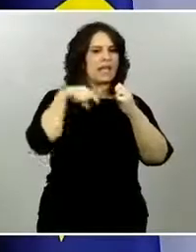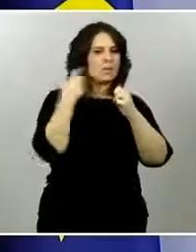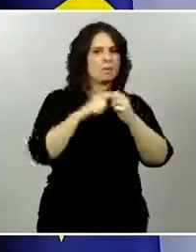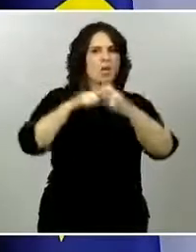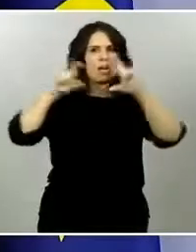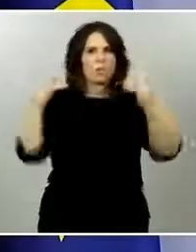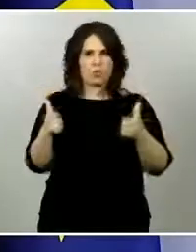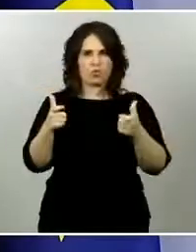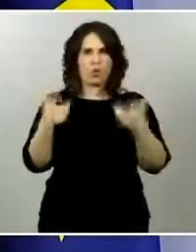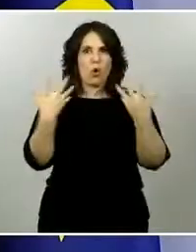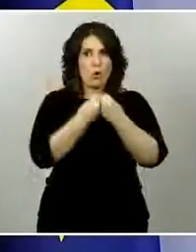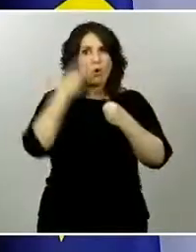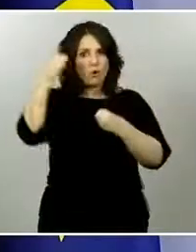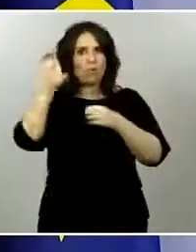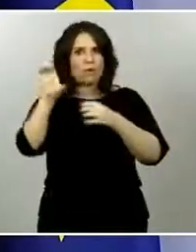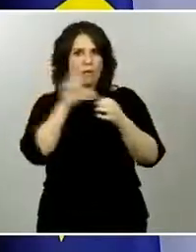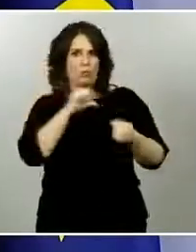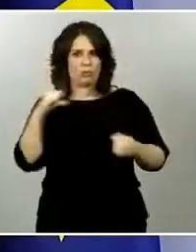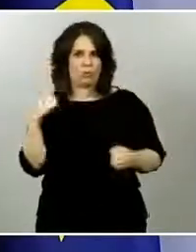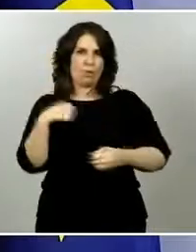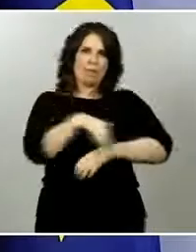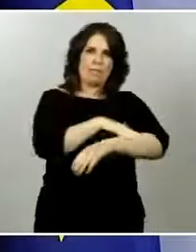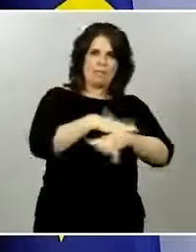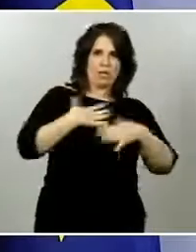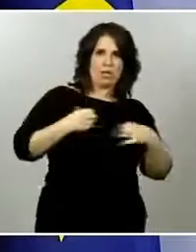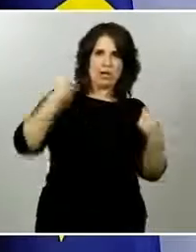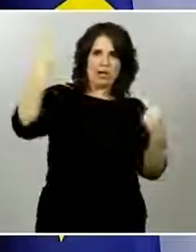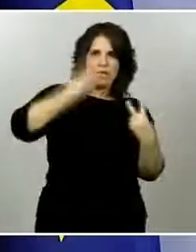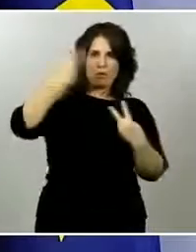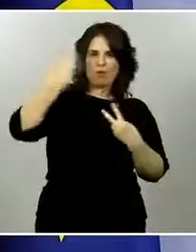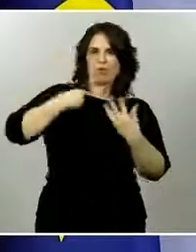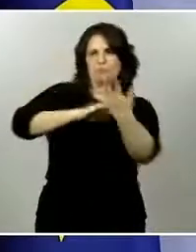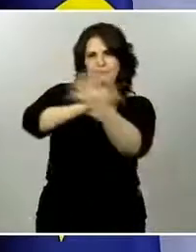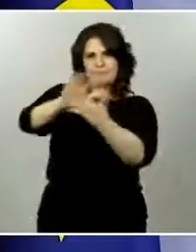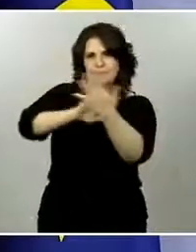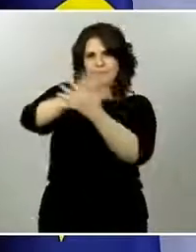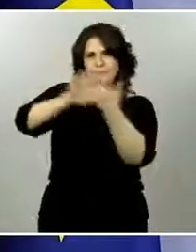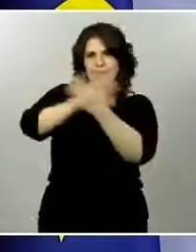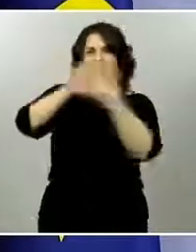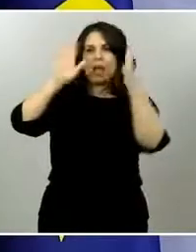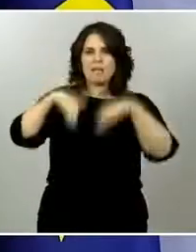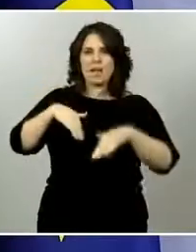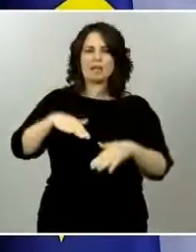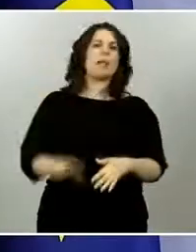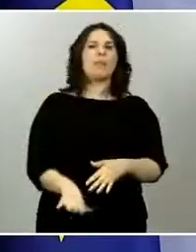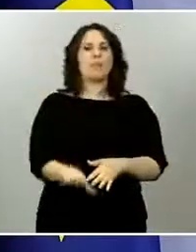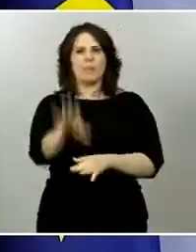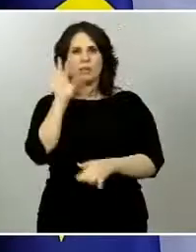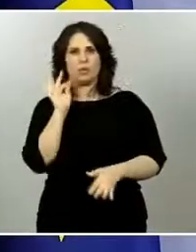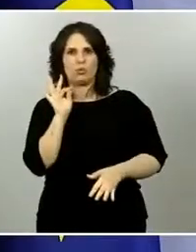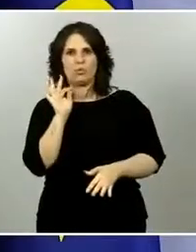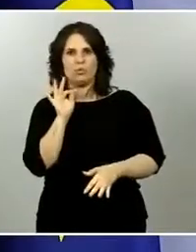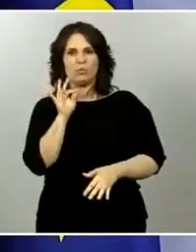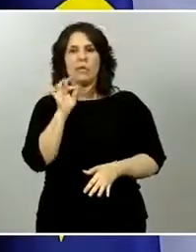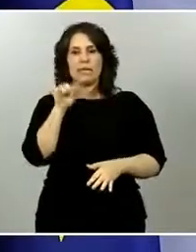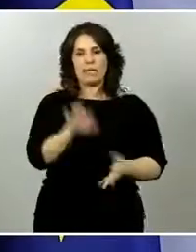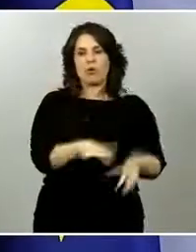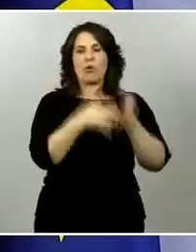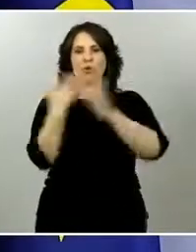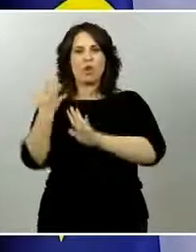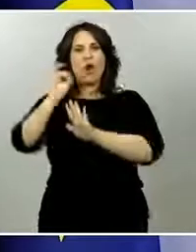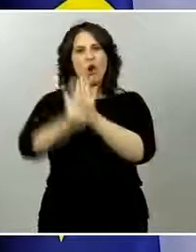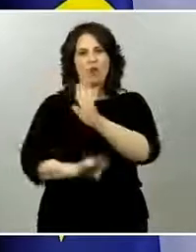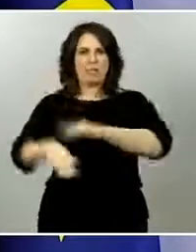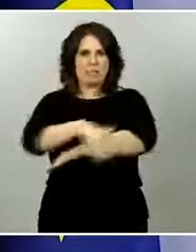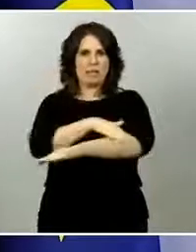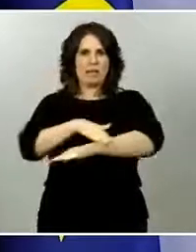evaluación técnica de esta propuesta que se ha recibido a comunidad autónoma y se celebra una reunión bilateral de la